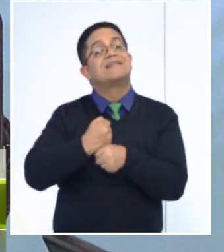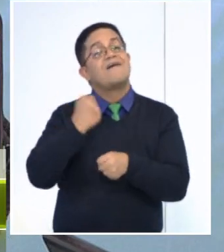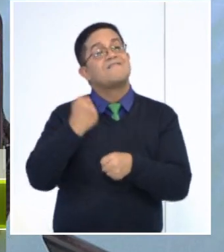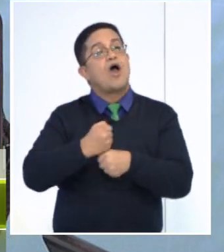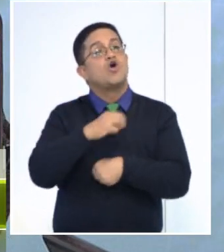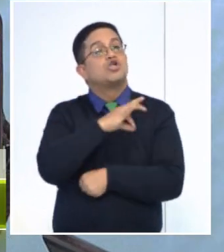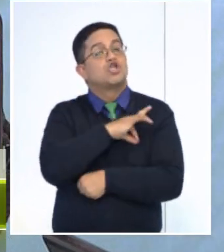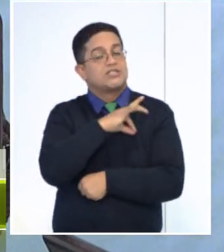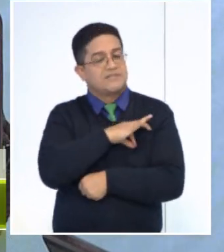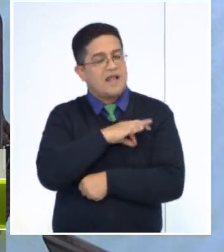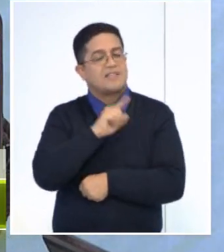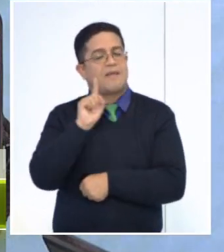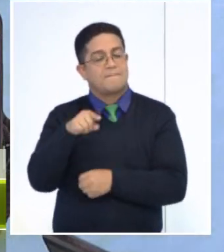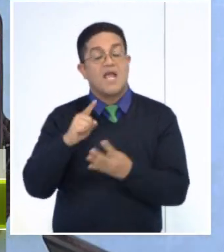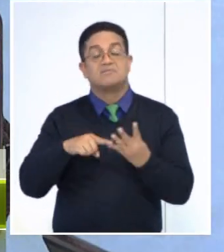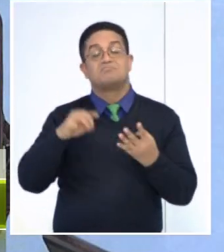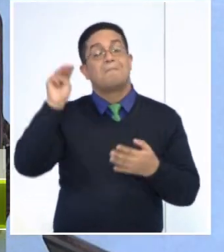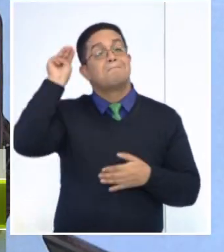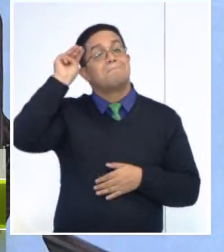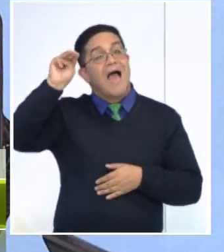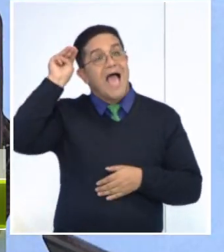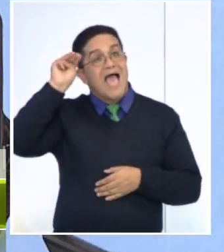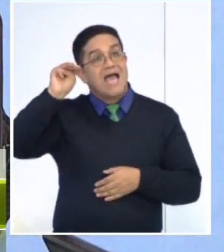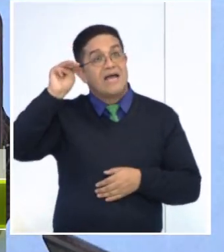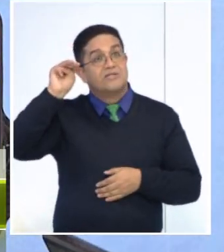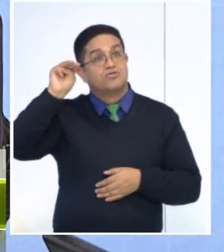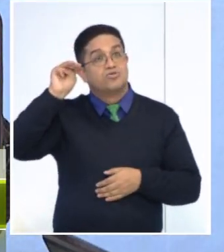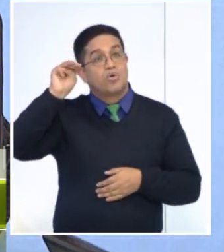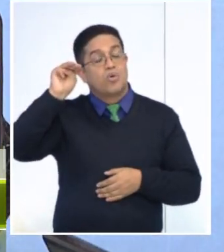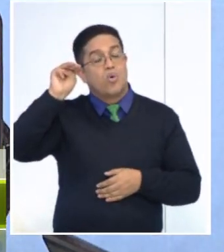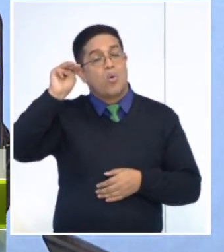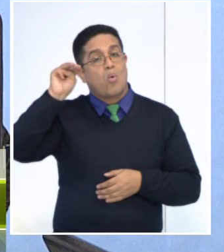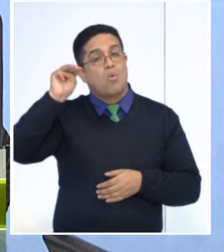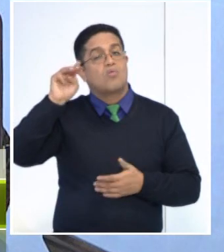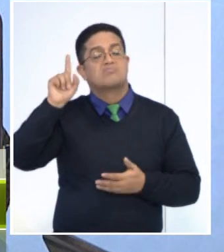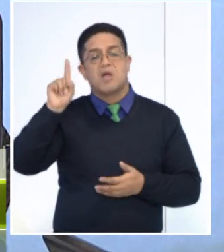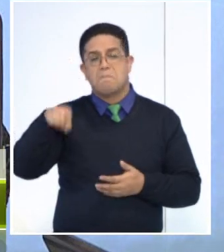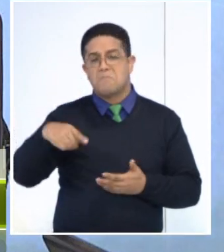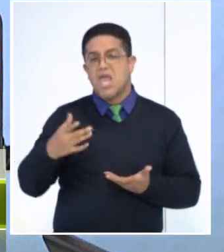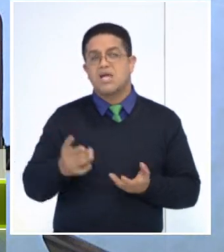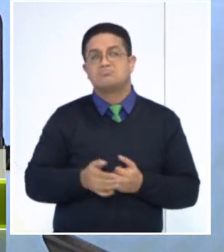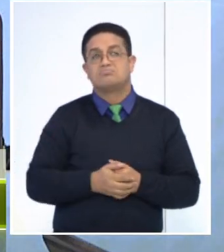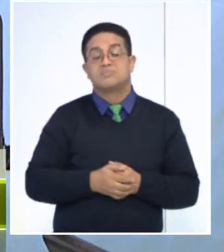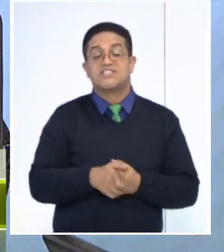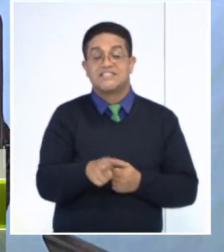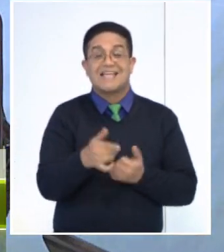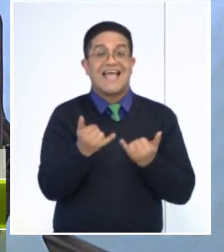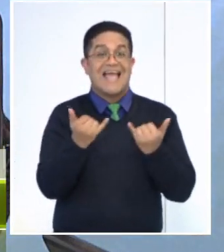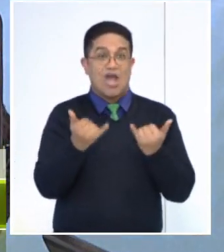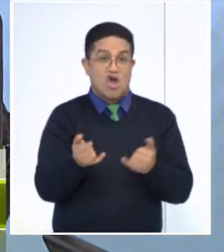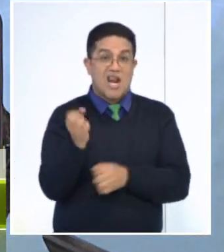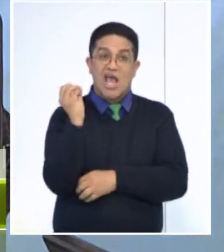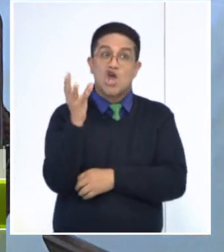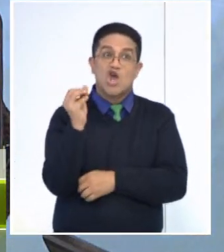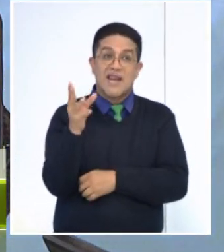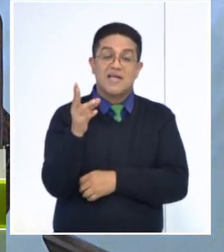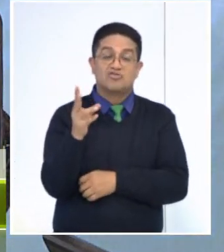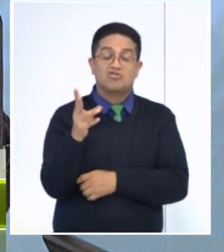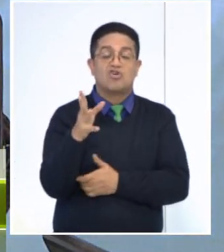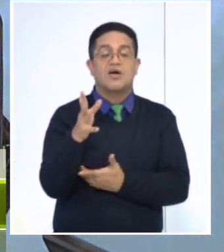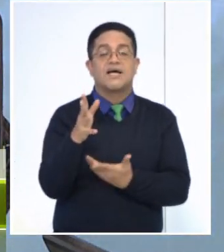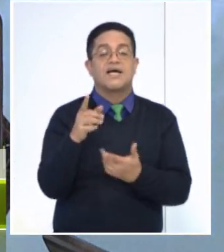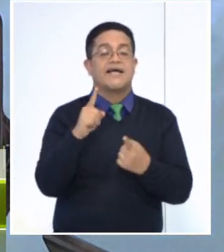maestros. Y en esta ocasión el Congreso es bimodal.